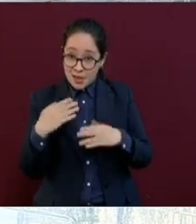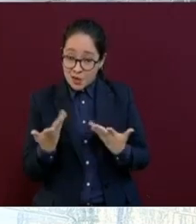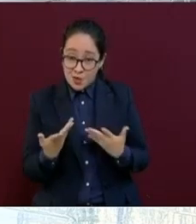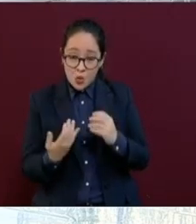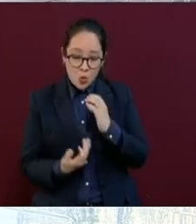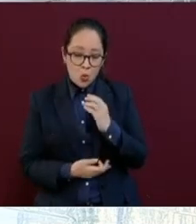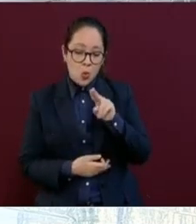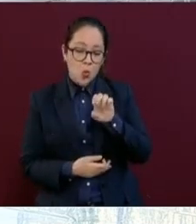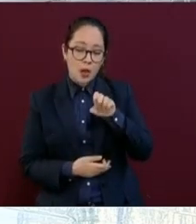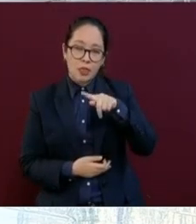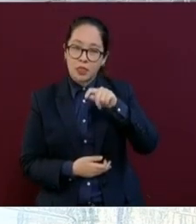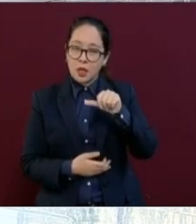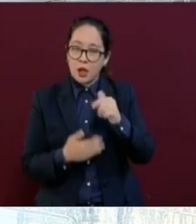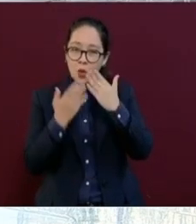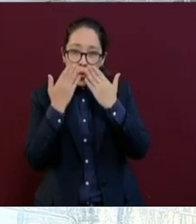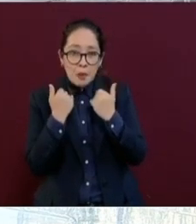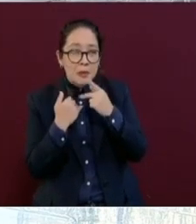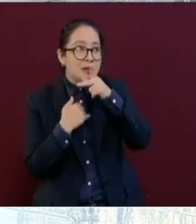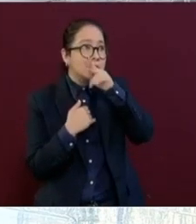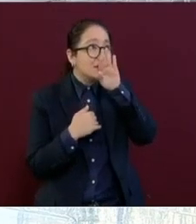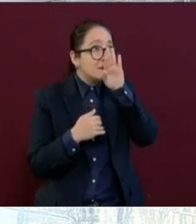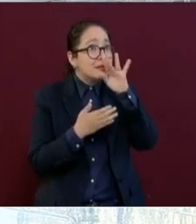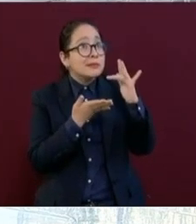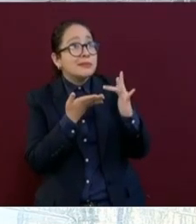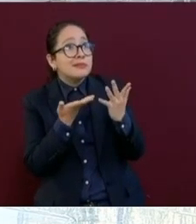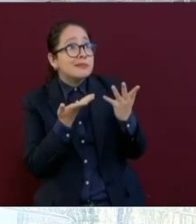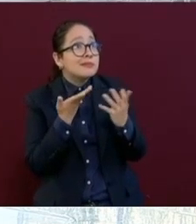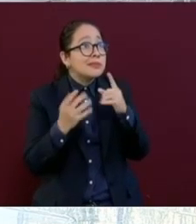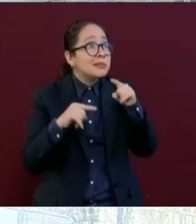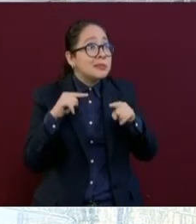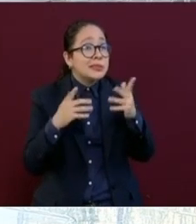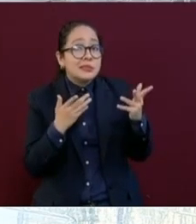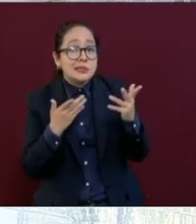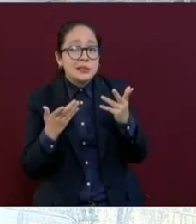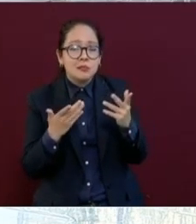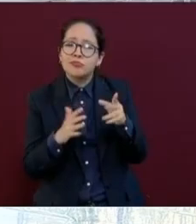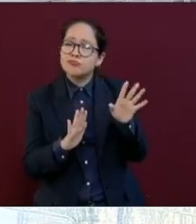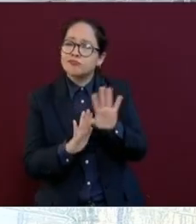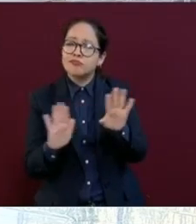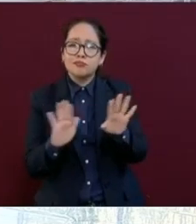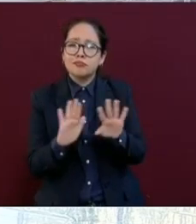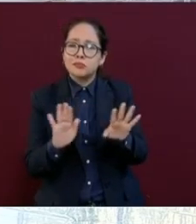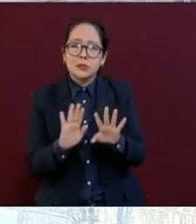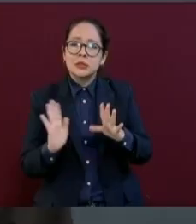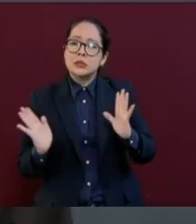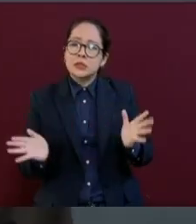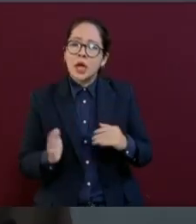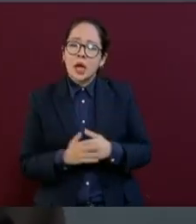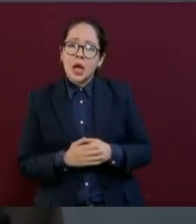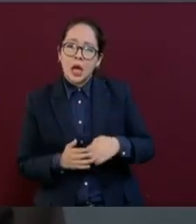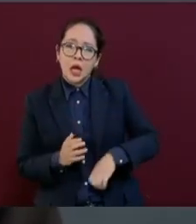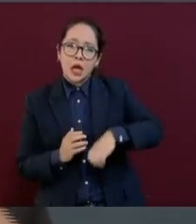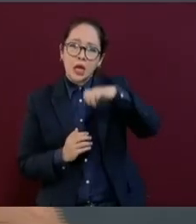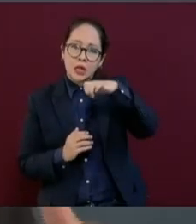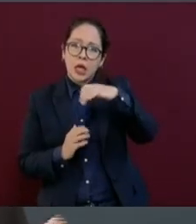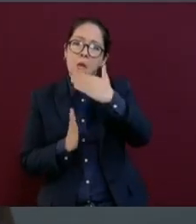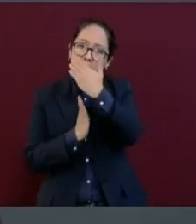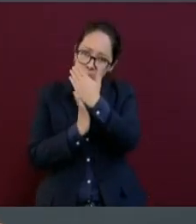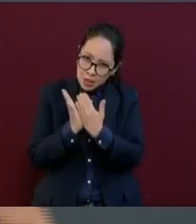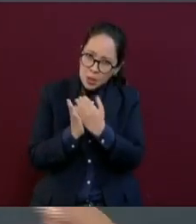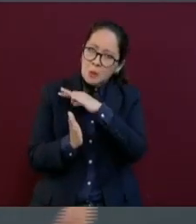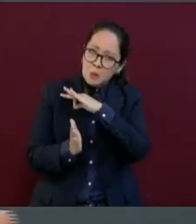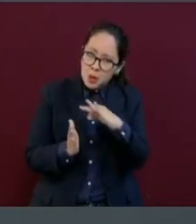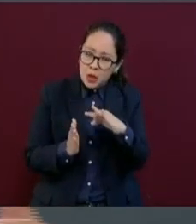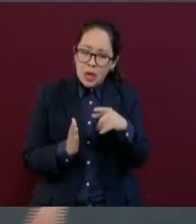que tenían que depender de sus papás, ahora ya se redujo la edad y ya pueden ellos